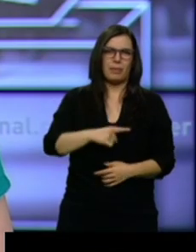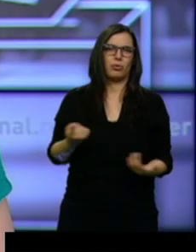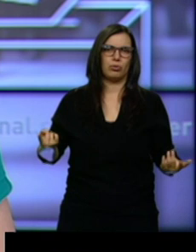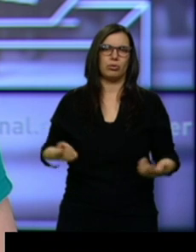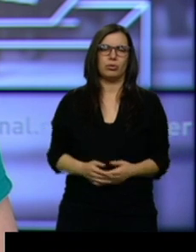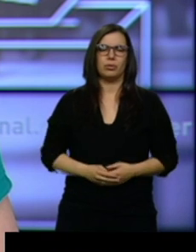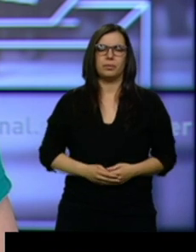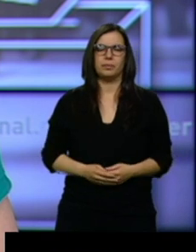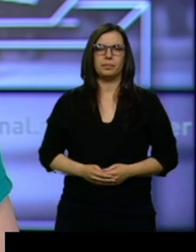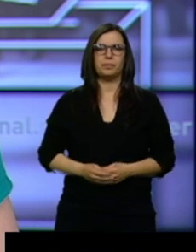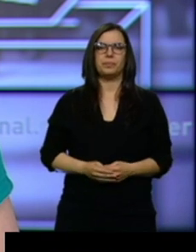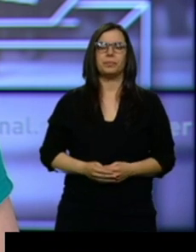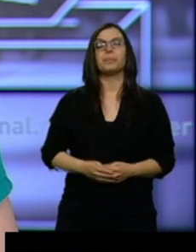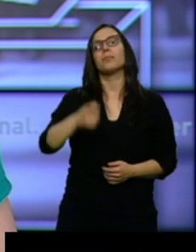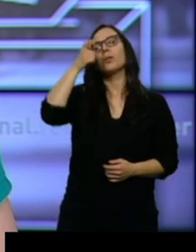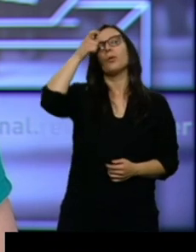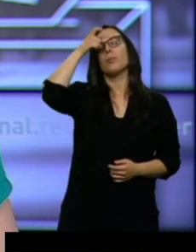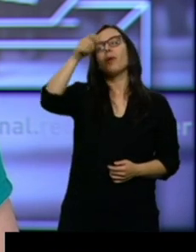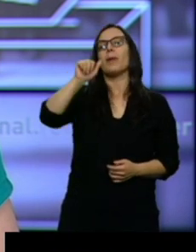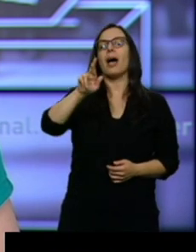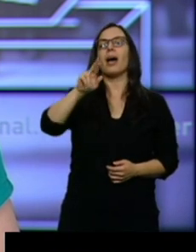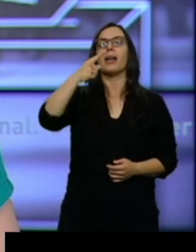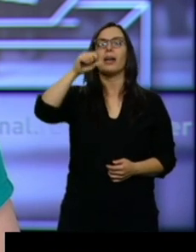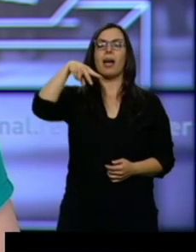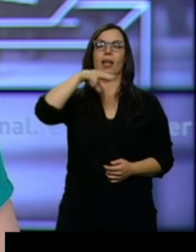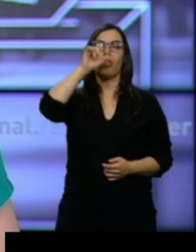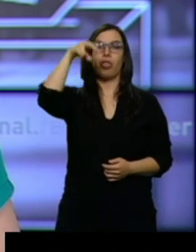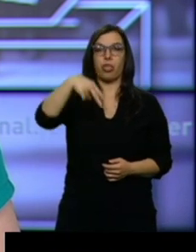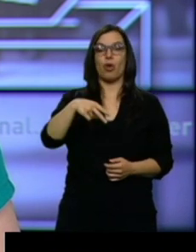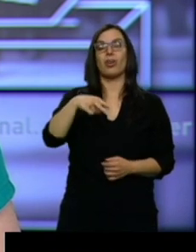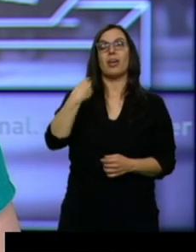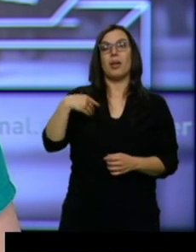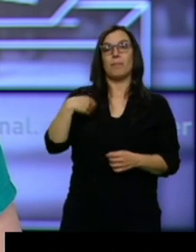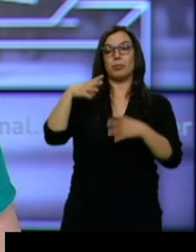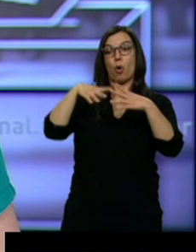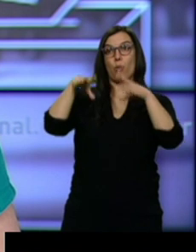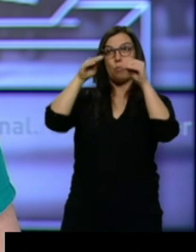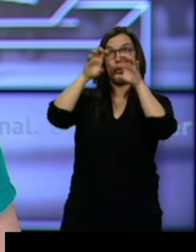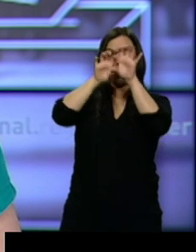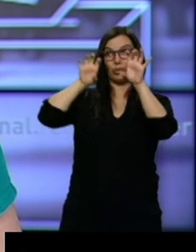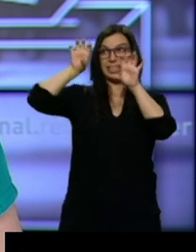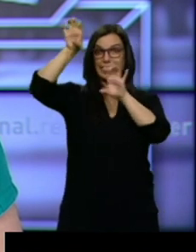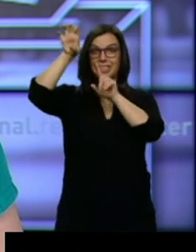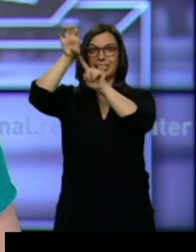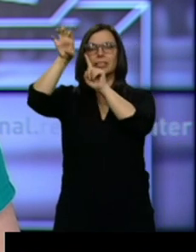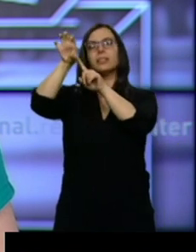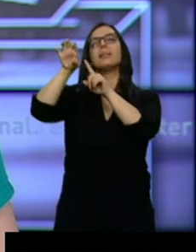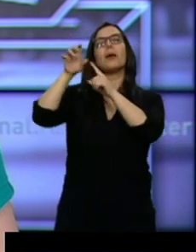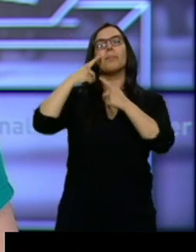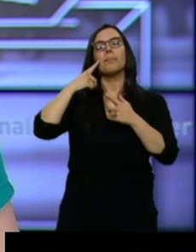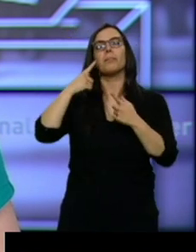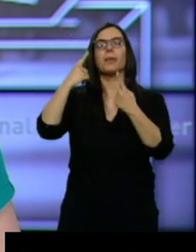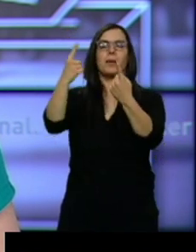La Puebla de Arganzón, uno de los dos ayuntamientos del condado de Treviño, tendrá un alcalde a Berchale por primera vez en su historia.